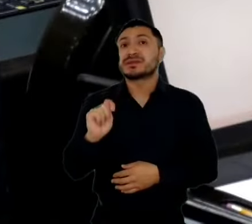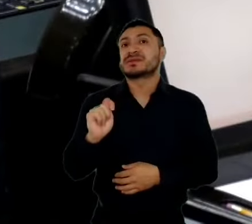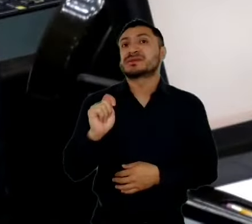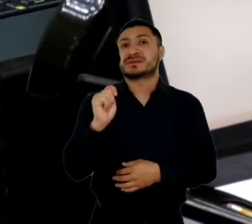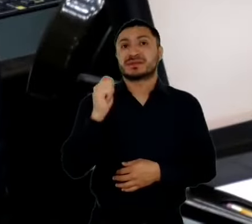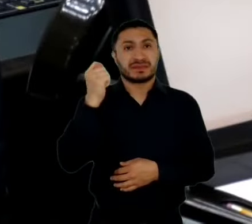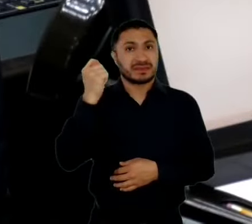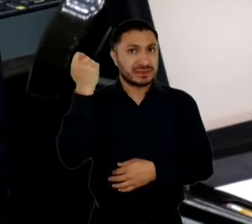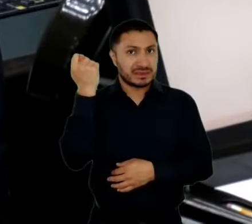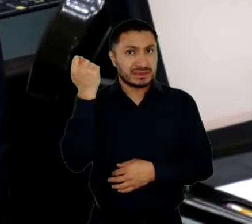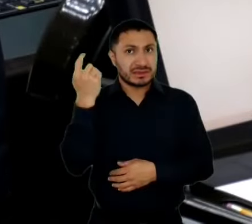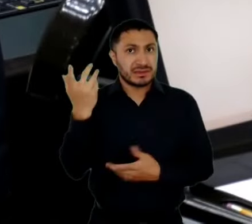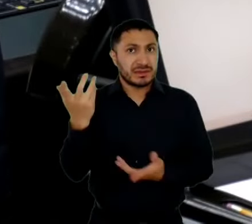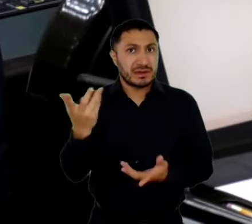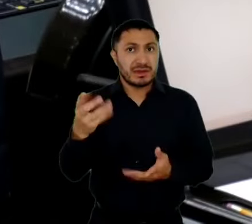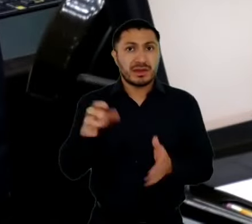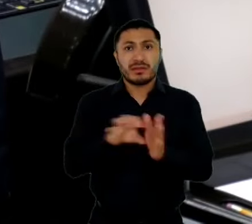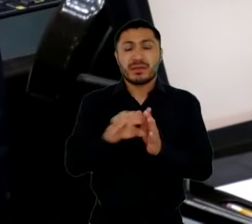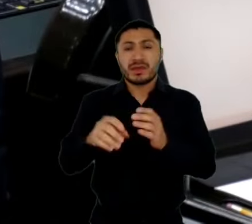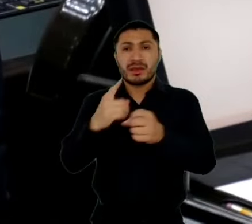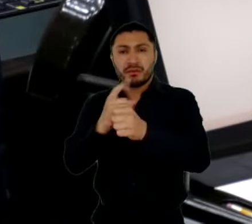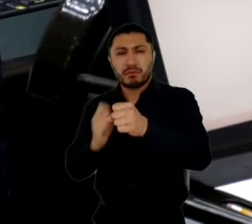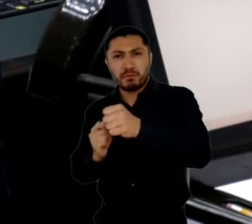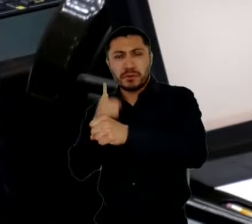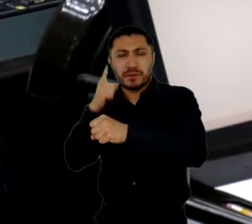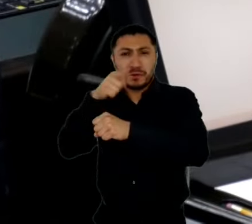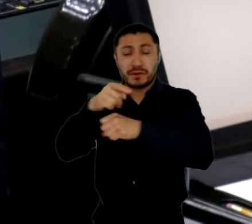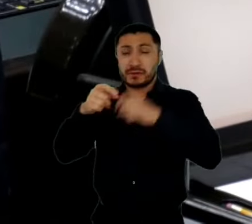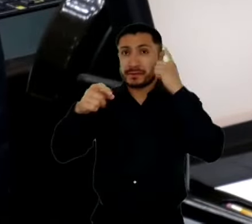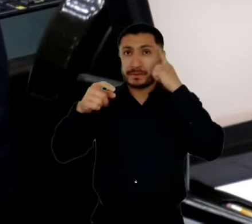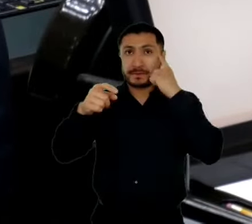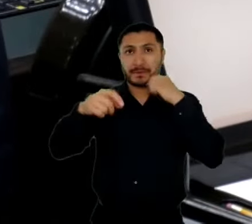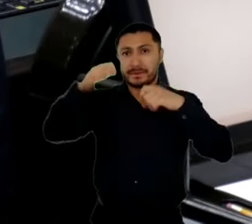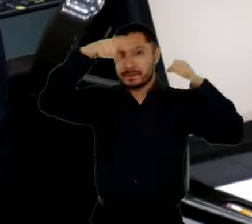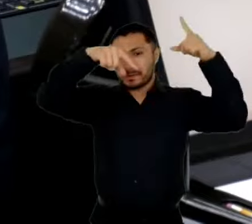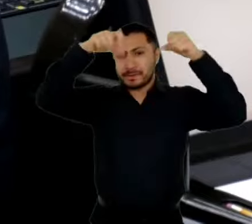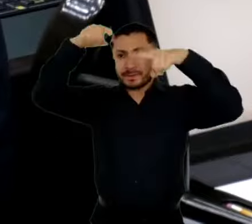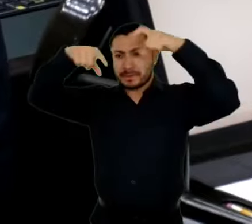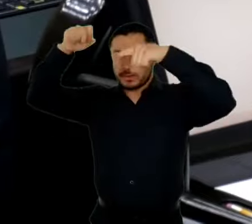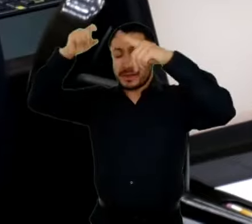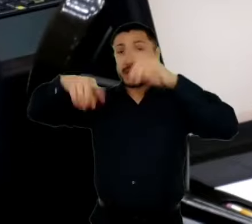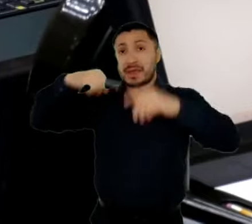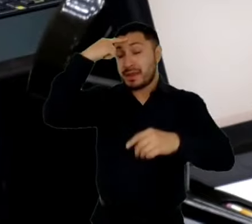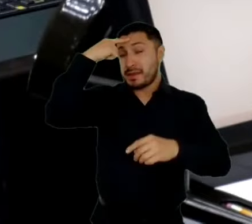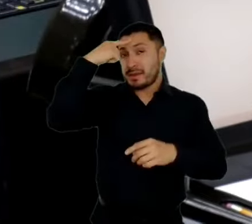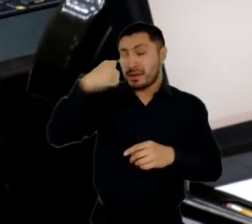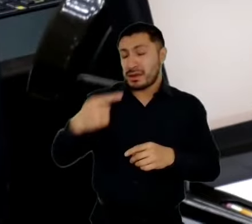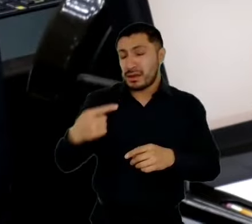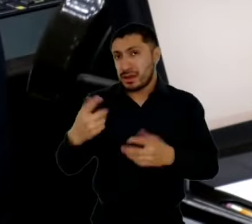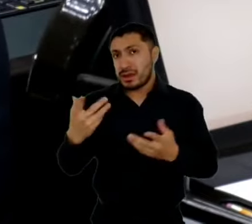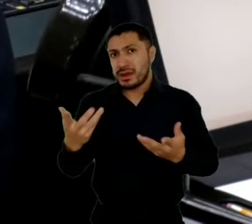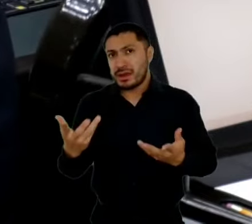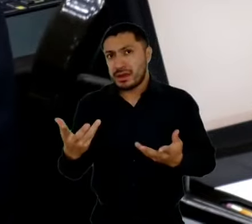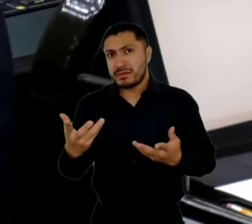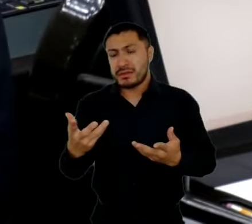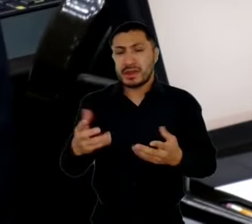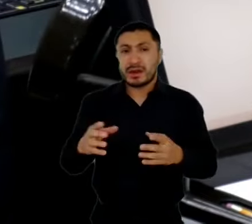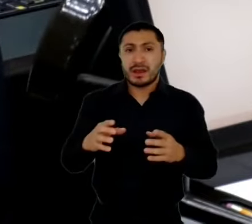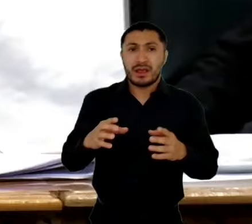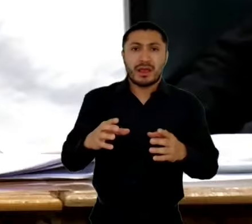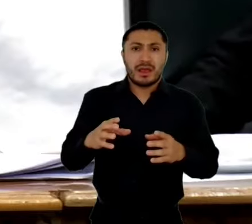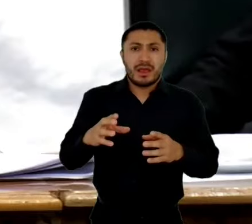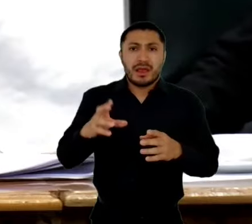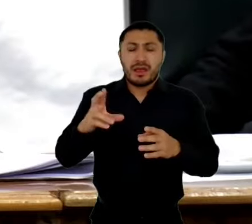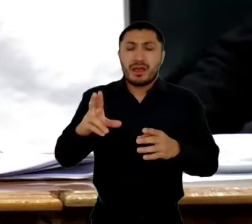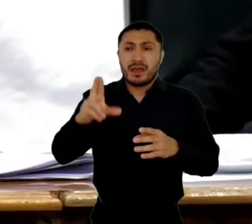tecnológicos como los cañones antigranizo para evitar que se dañen los cultivos